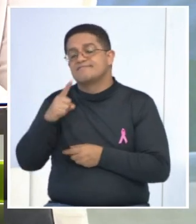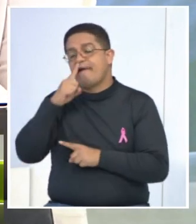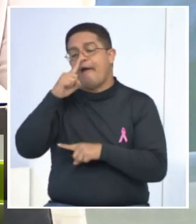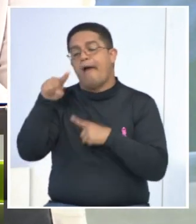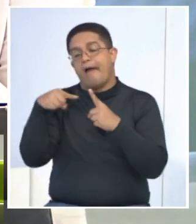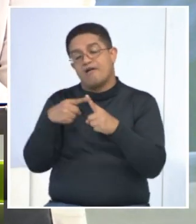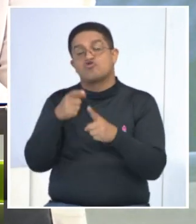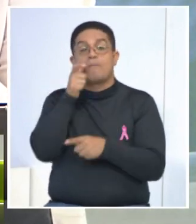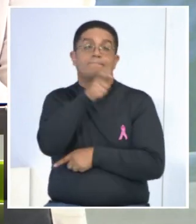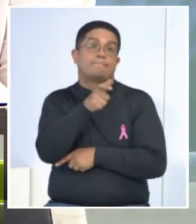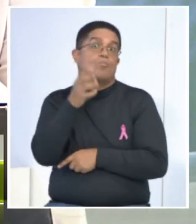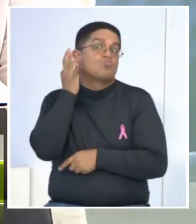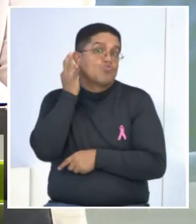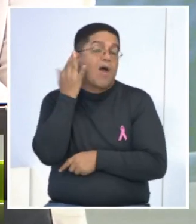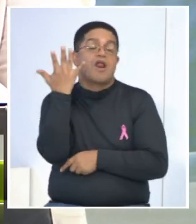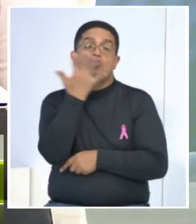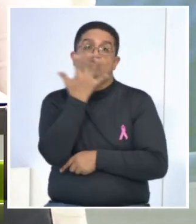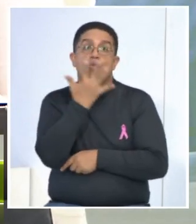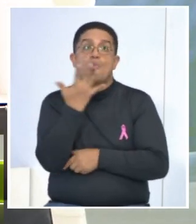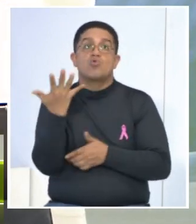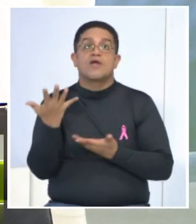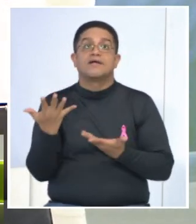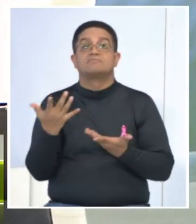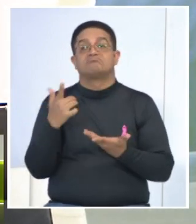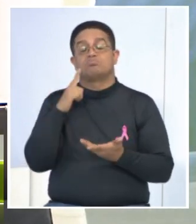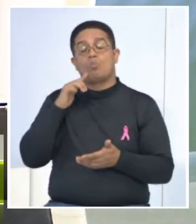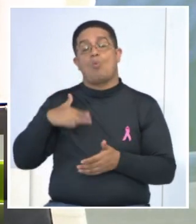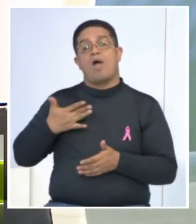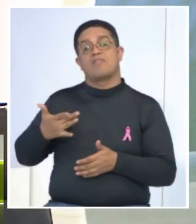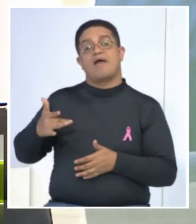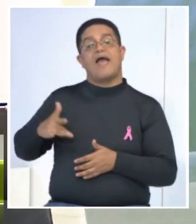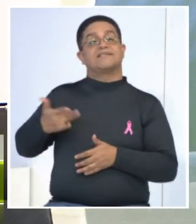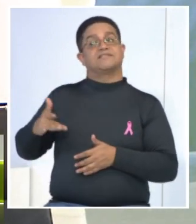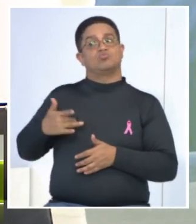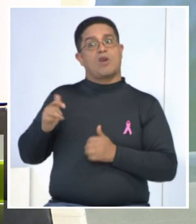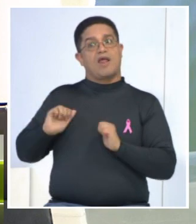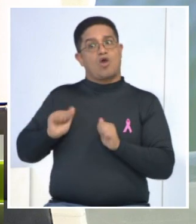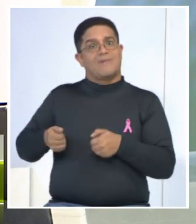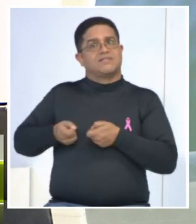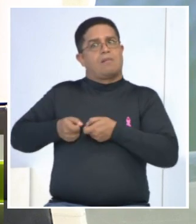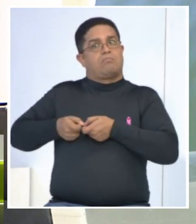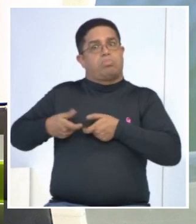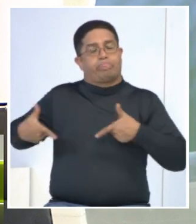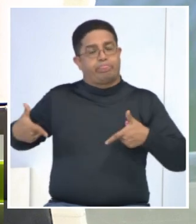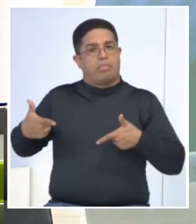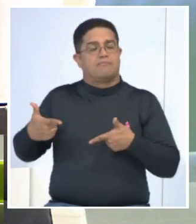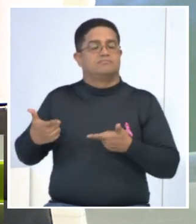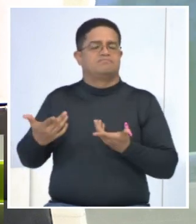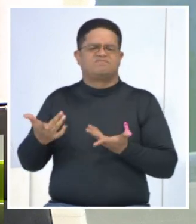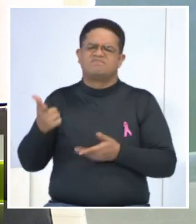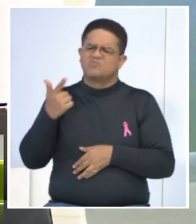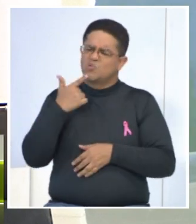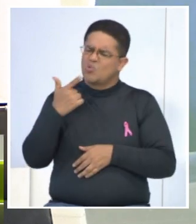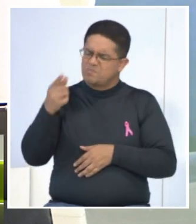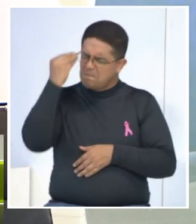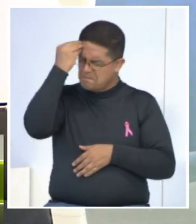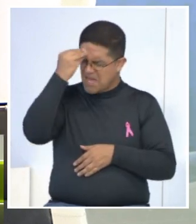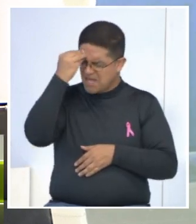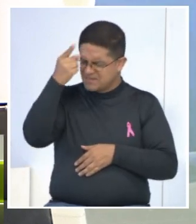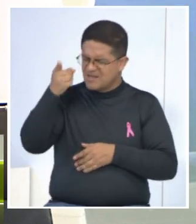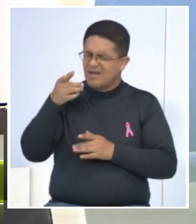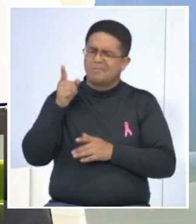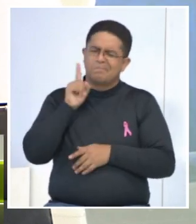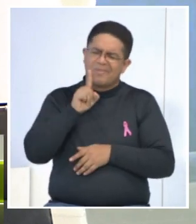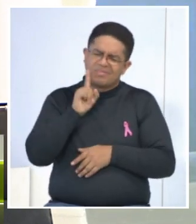algunas que dudan si hacerse la mamografía puede estimular a la aparición de células cancerígenas en las mamas. ¿Qué nos dices ante estos mitos o